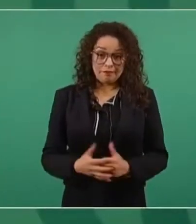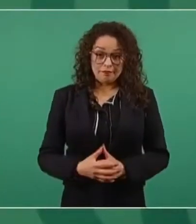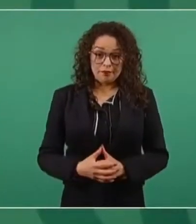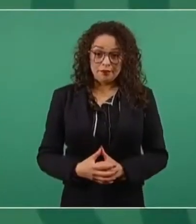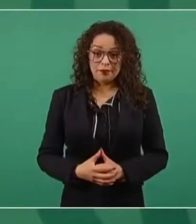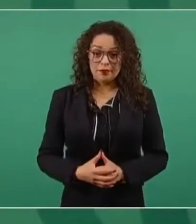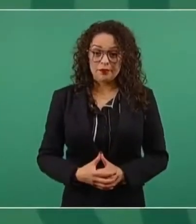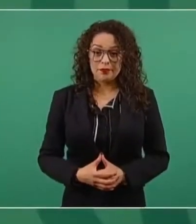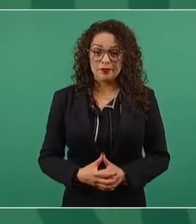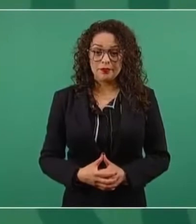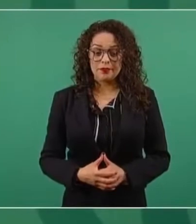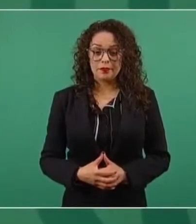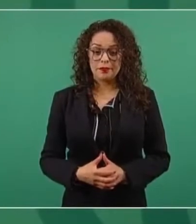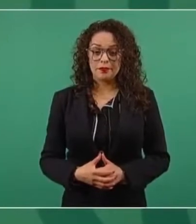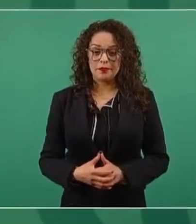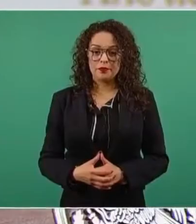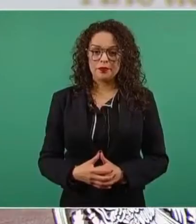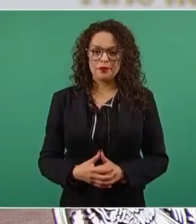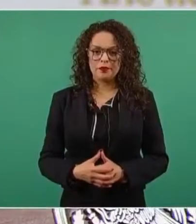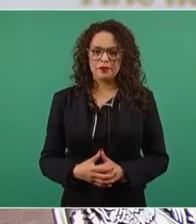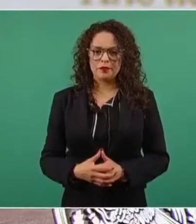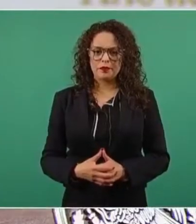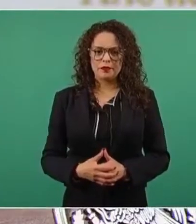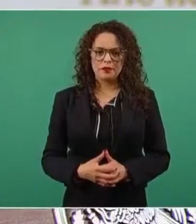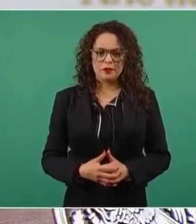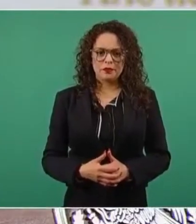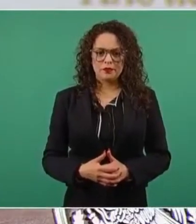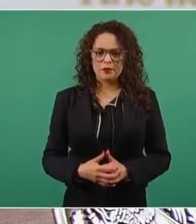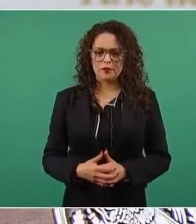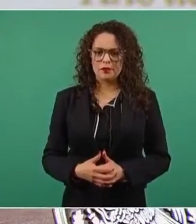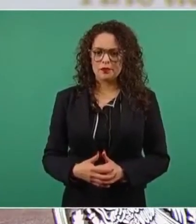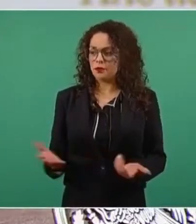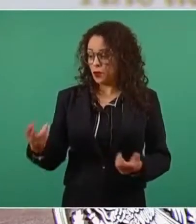nosotros vamos a repasar